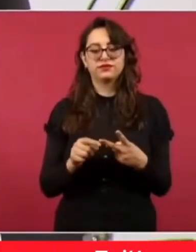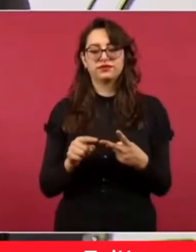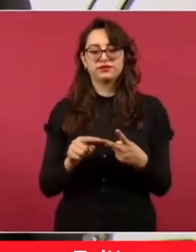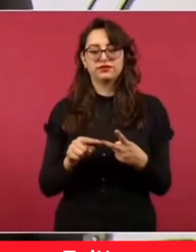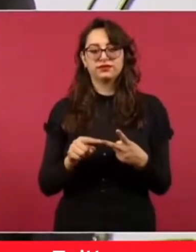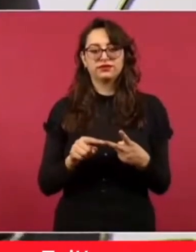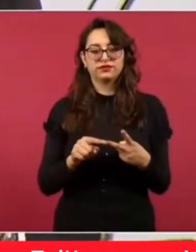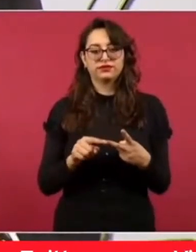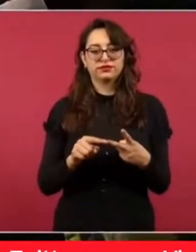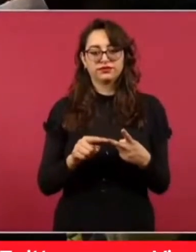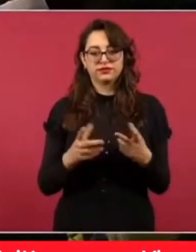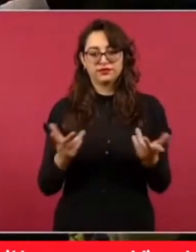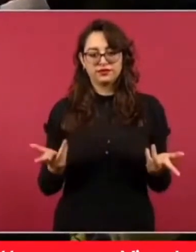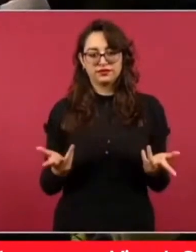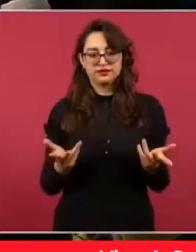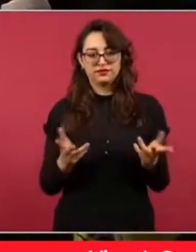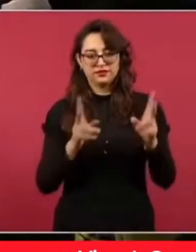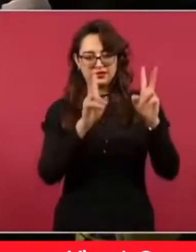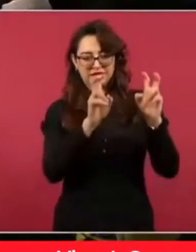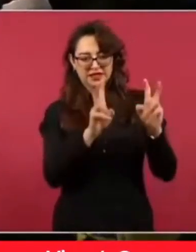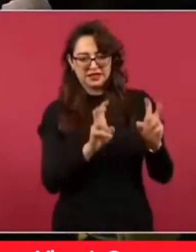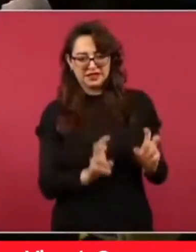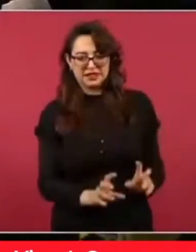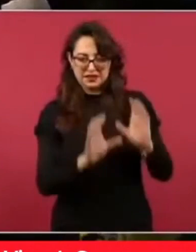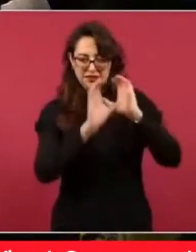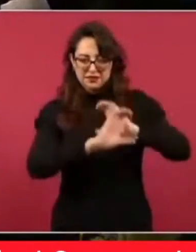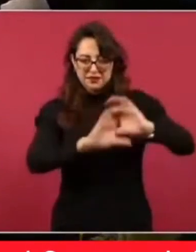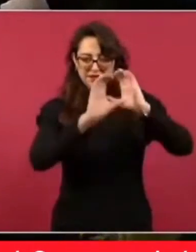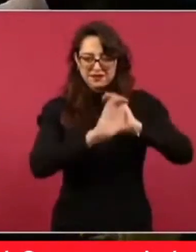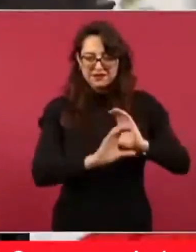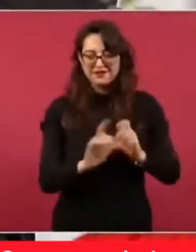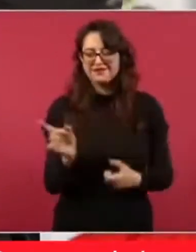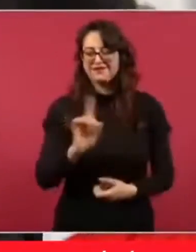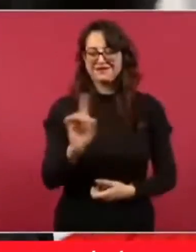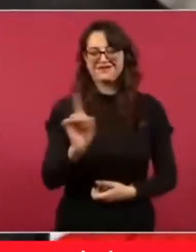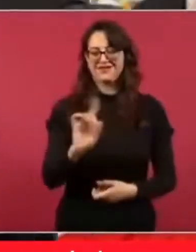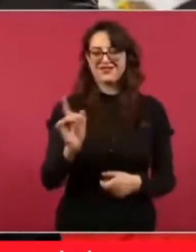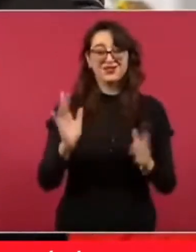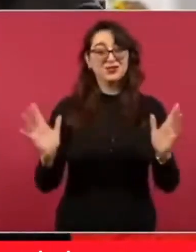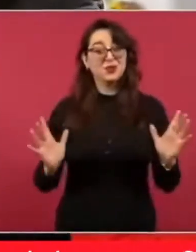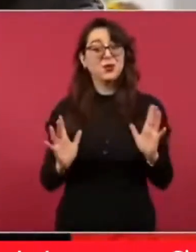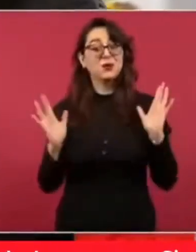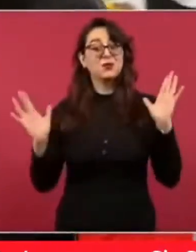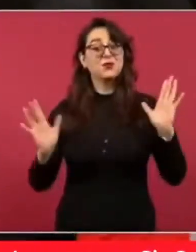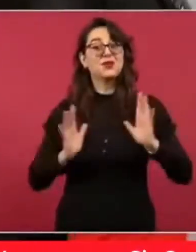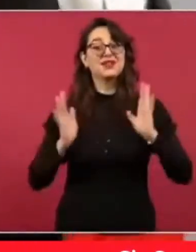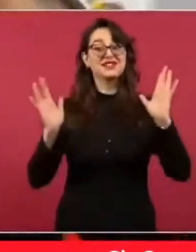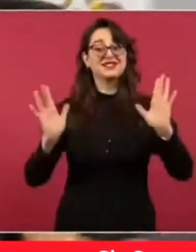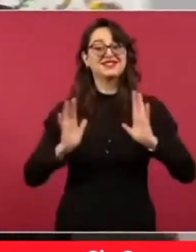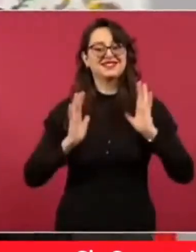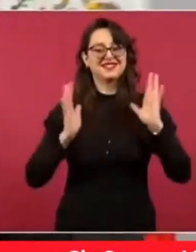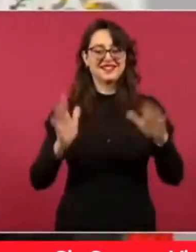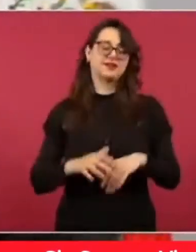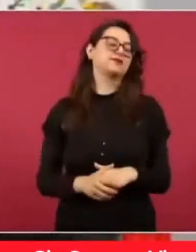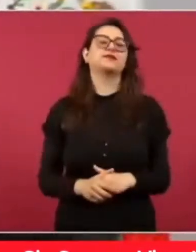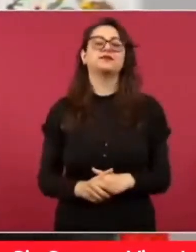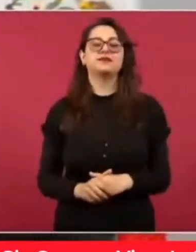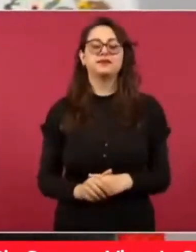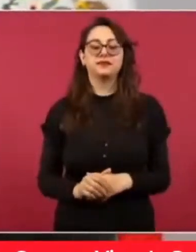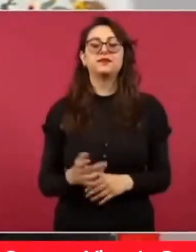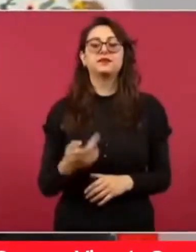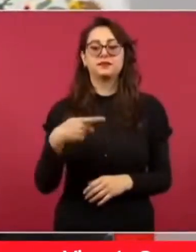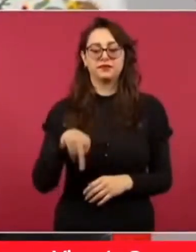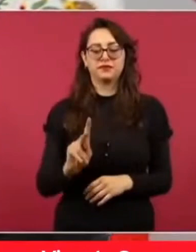¿Quieren el repertorio? No, eso no. No, sorpresa, sorpresa, sorpresa. Pero sí,